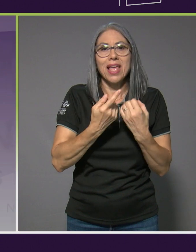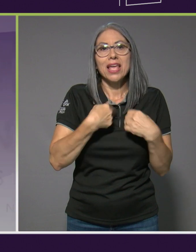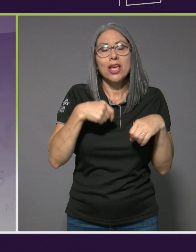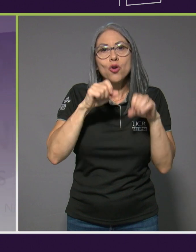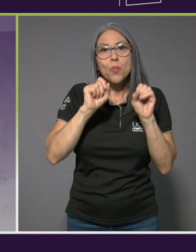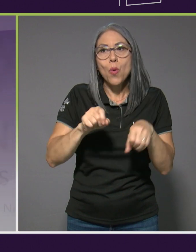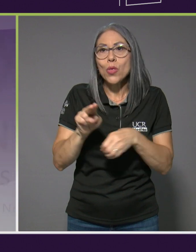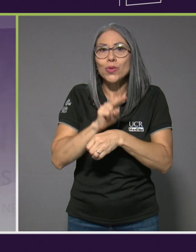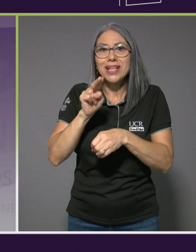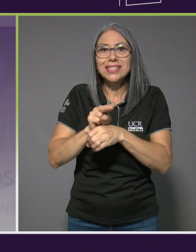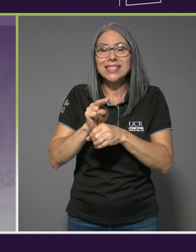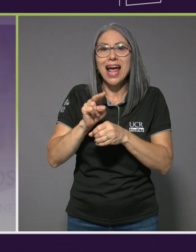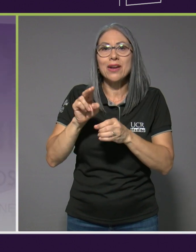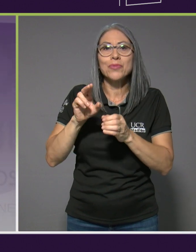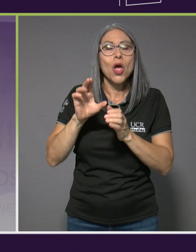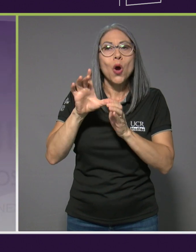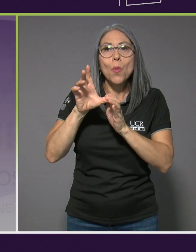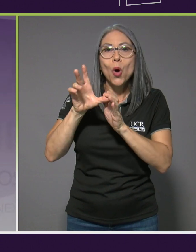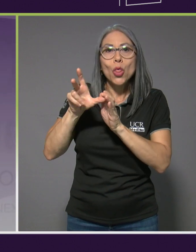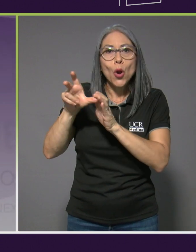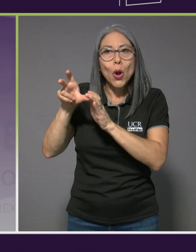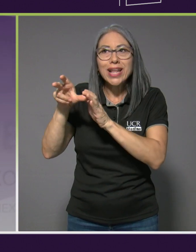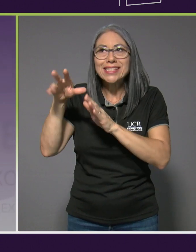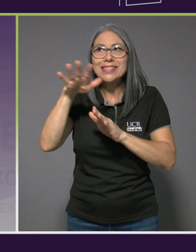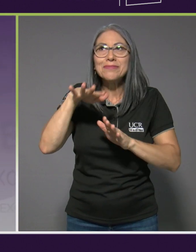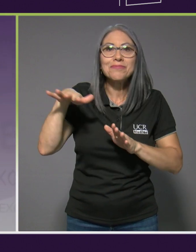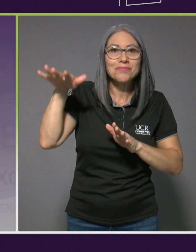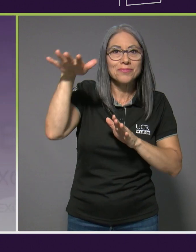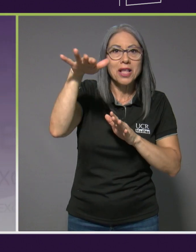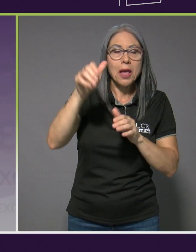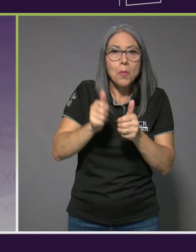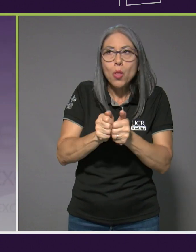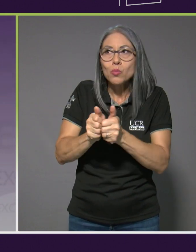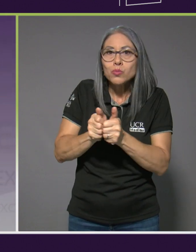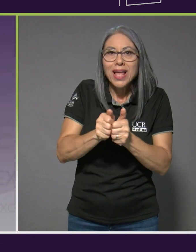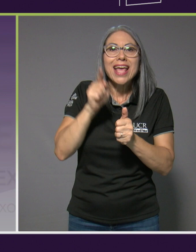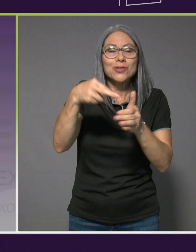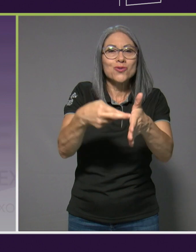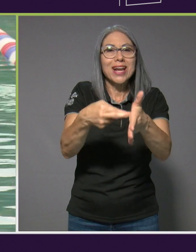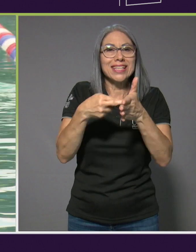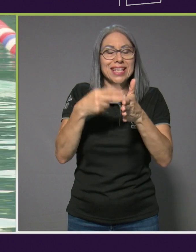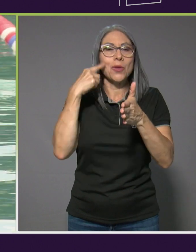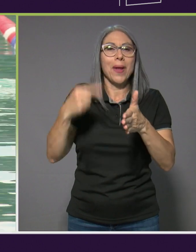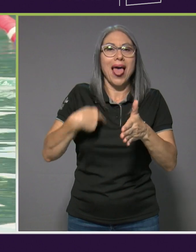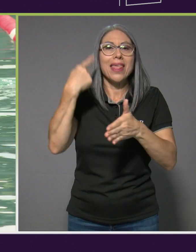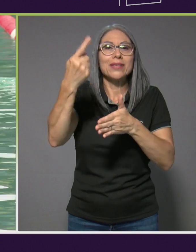y que es un requisito para tomar una clase de aviación.